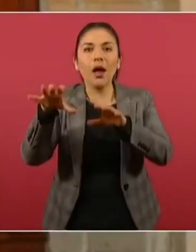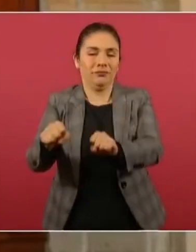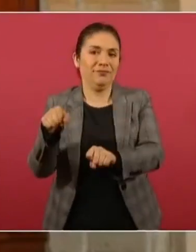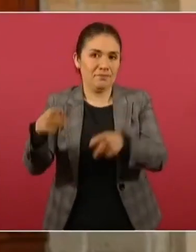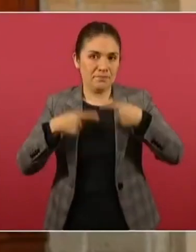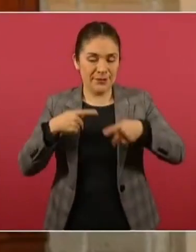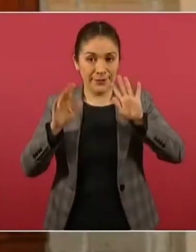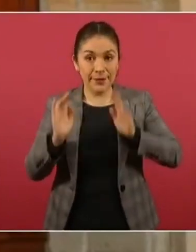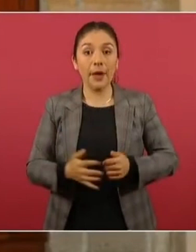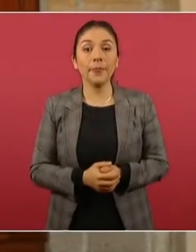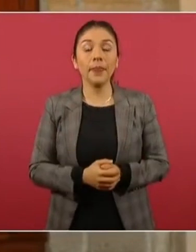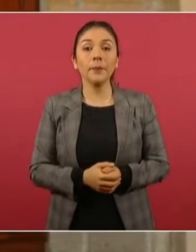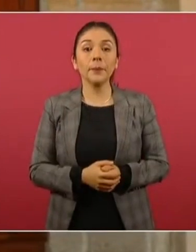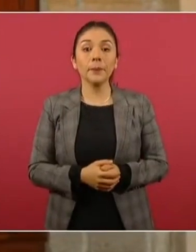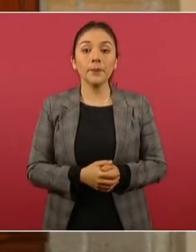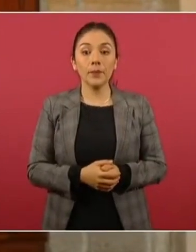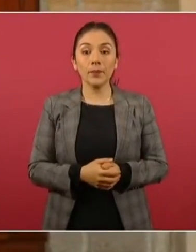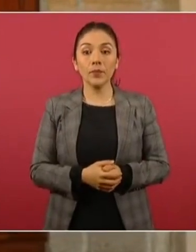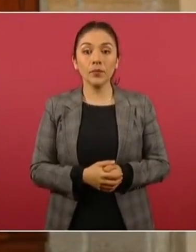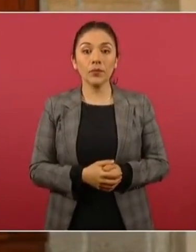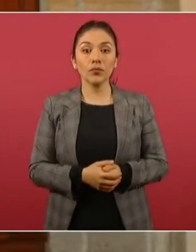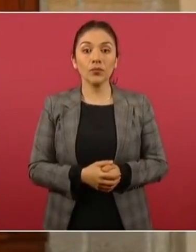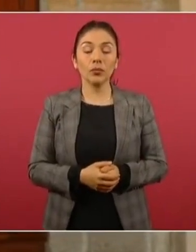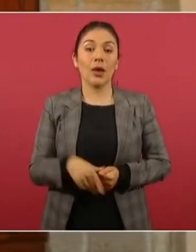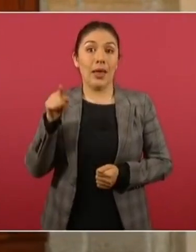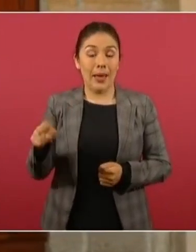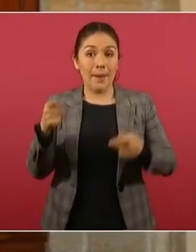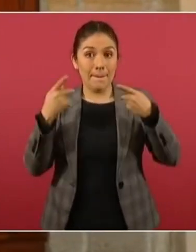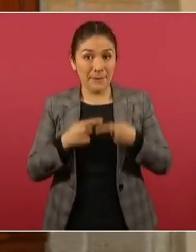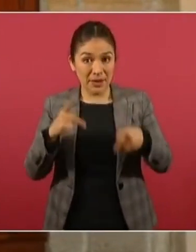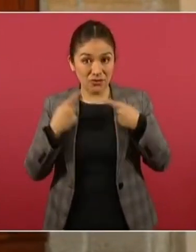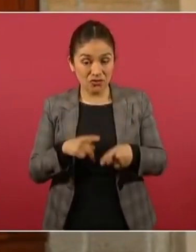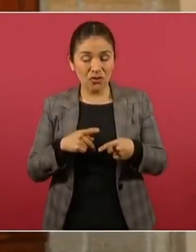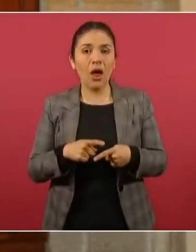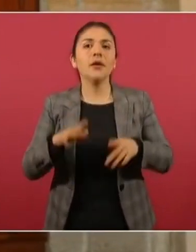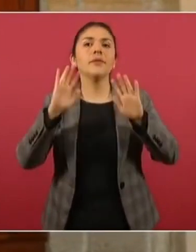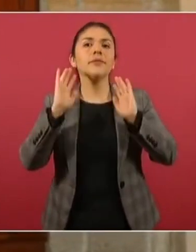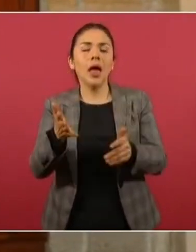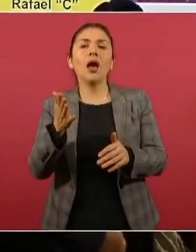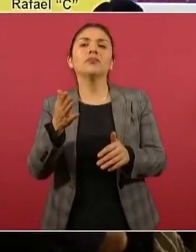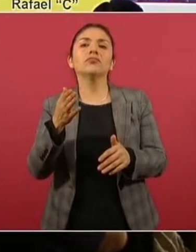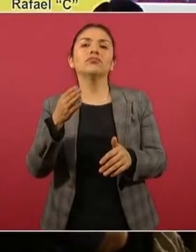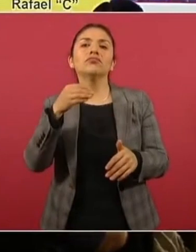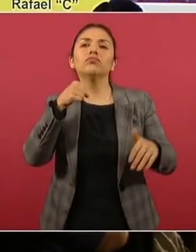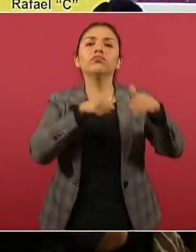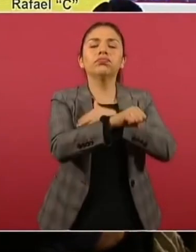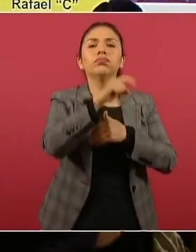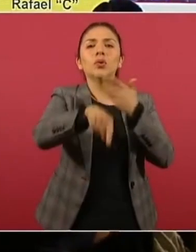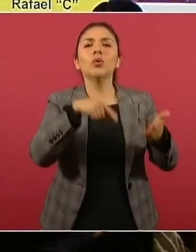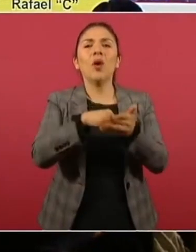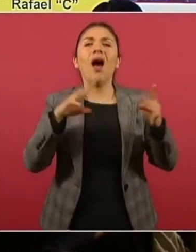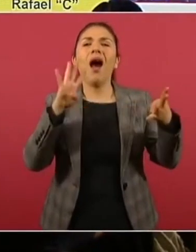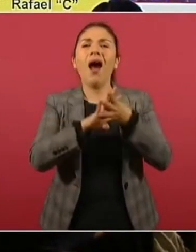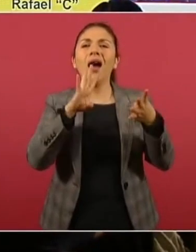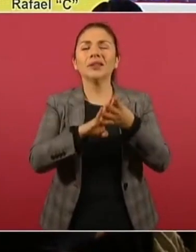El personaje fue internado en el altiplano, que es el